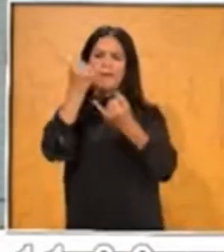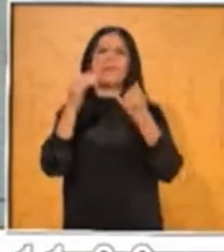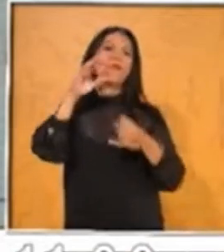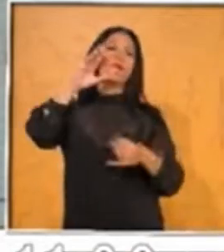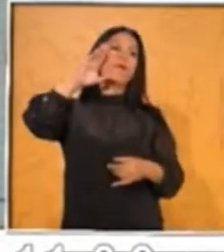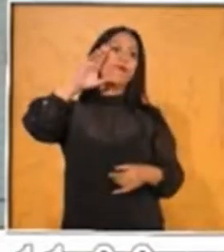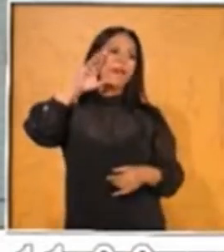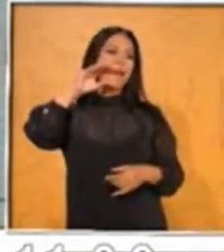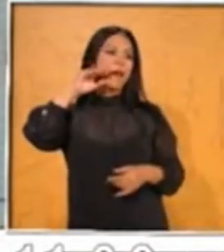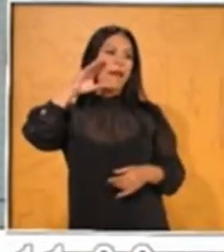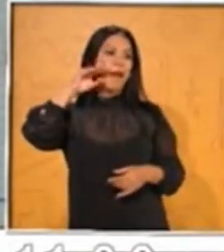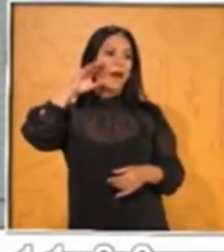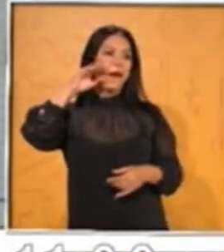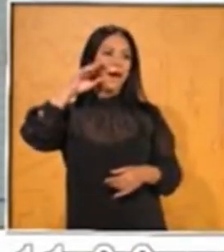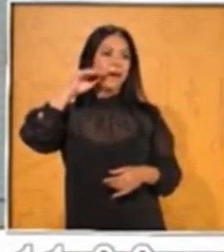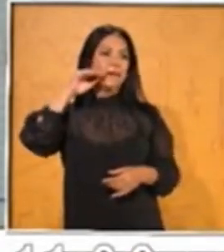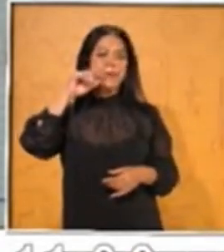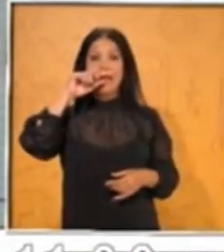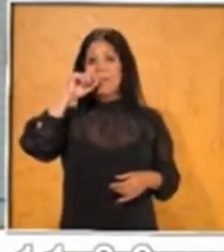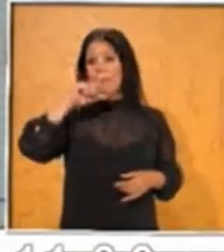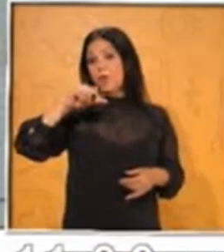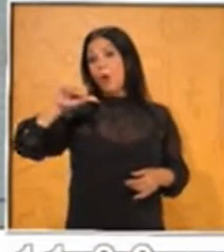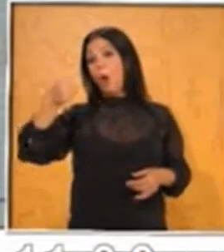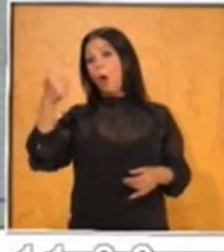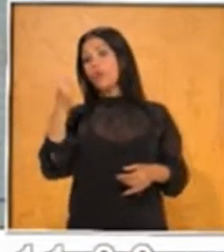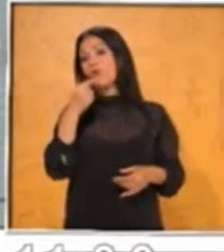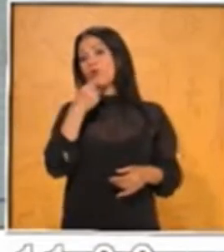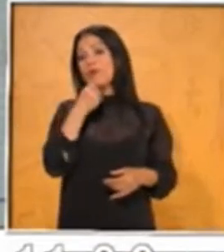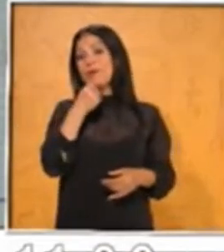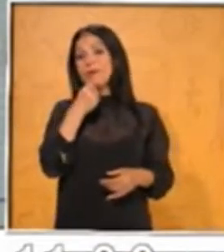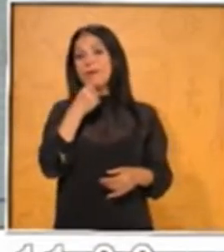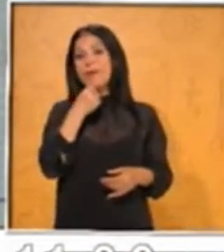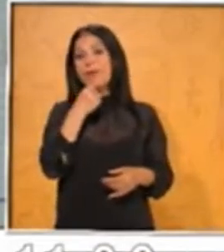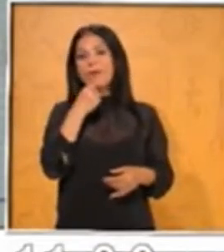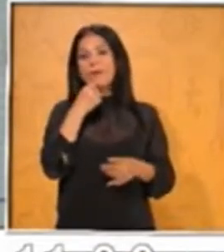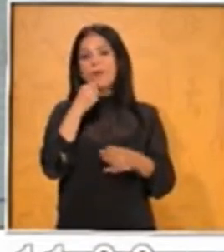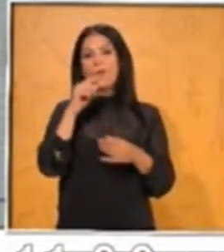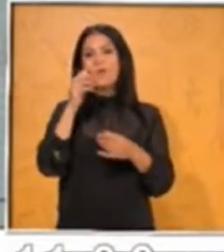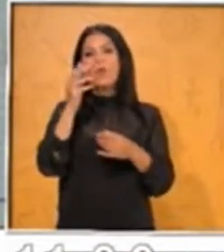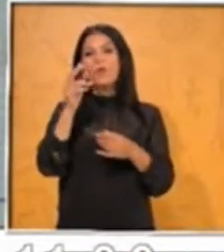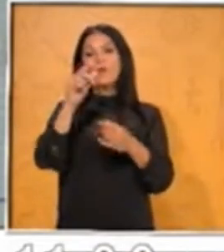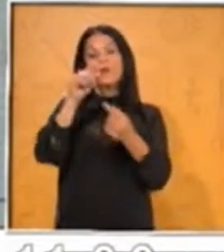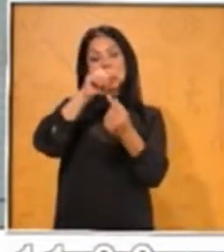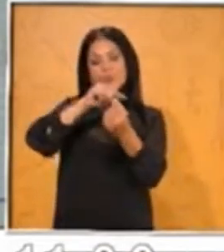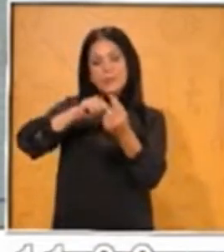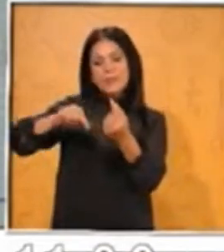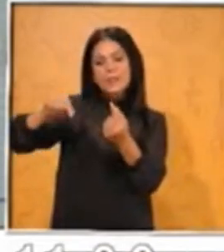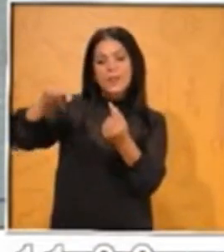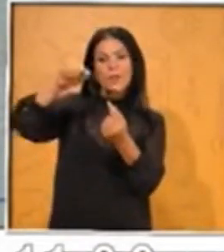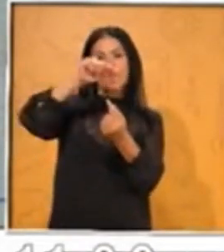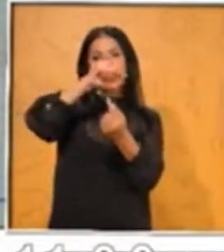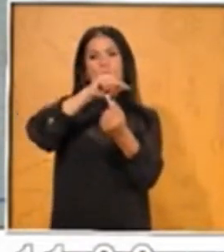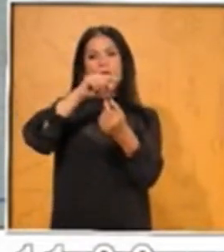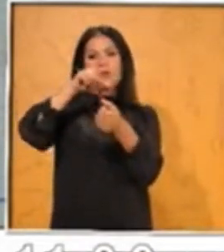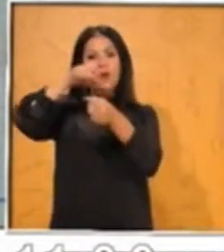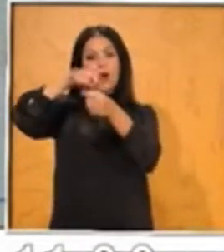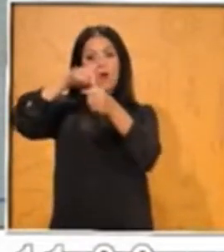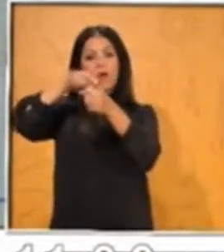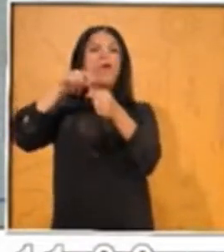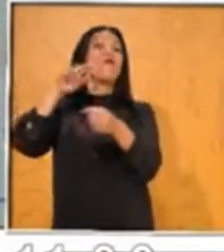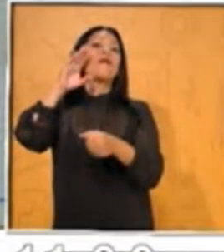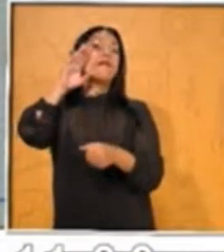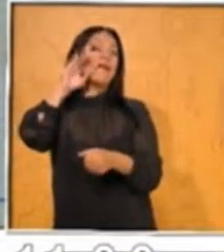otro amigo que nos mandó la foto que usó círculos naranjas como yo lo hice y tiene ahí sus medios, sus